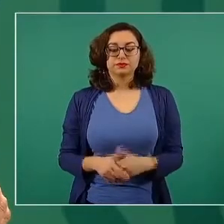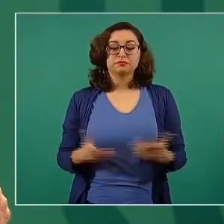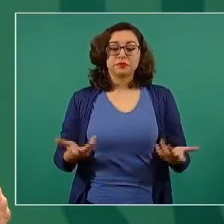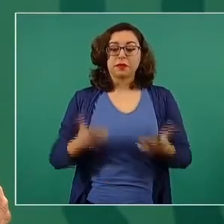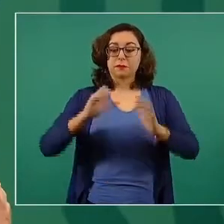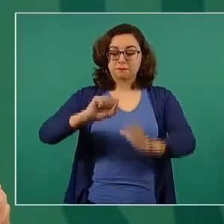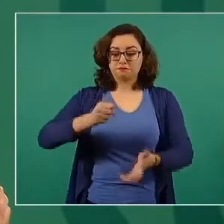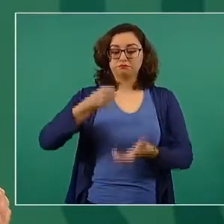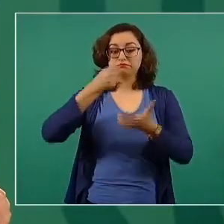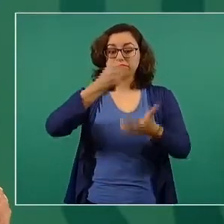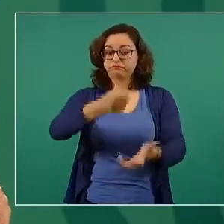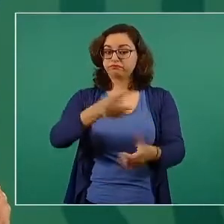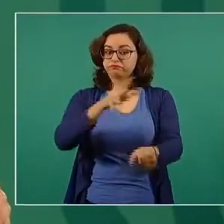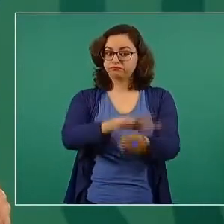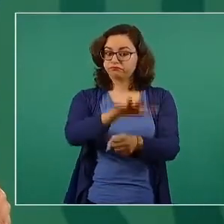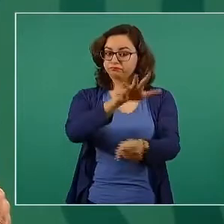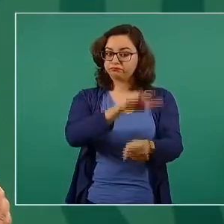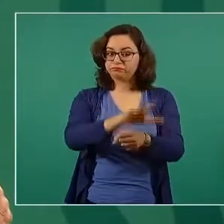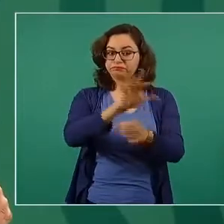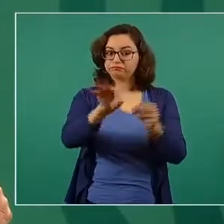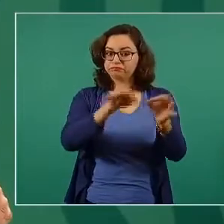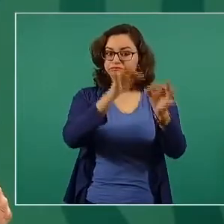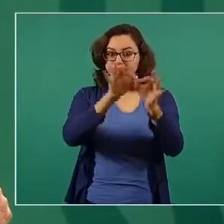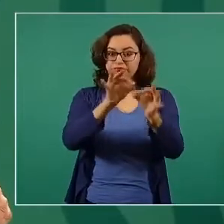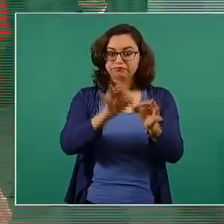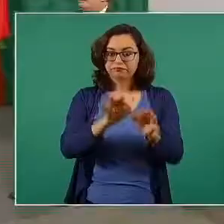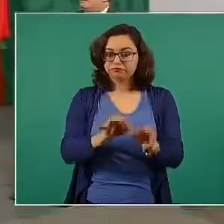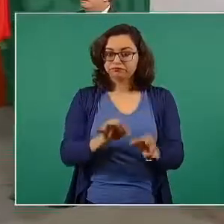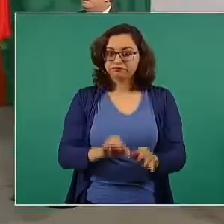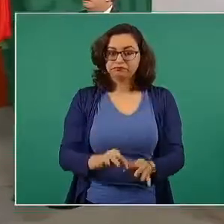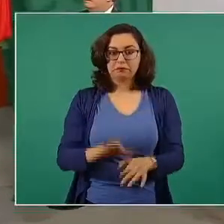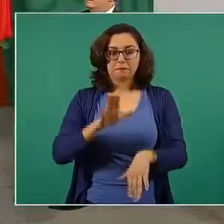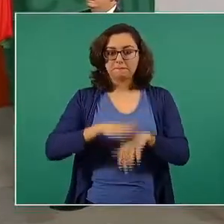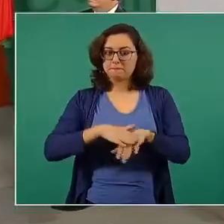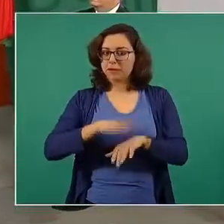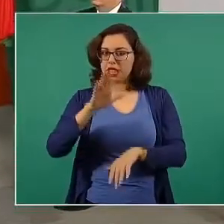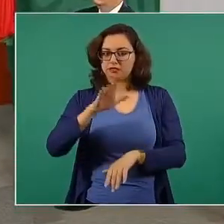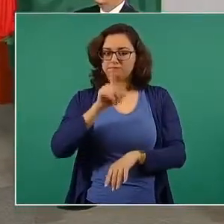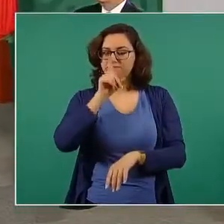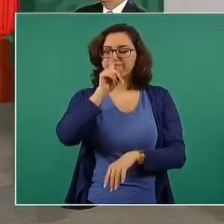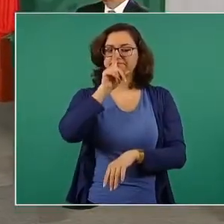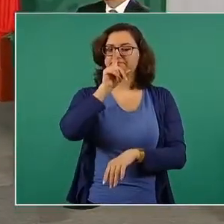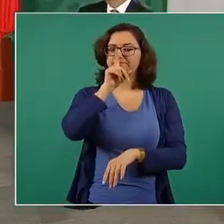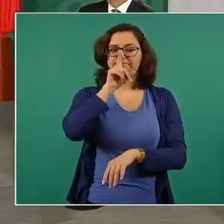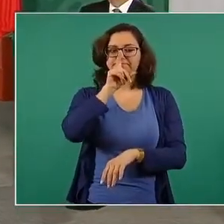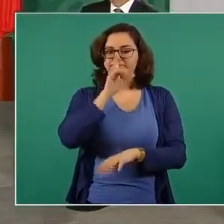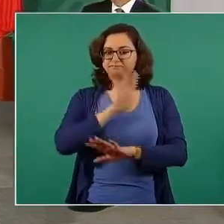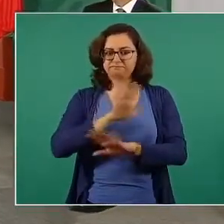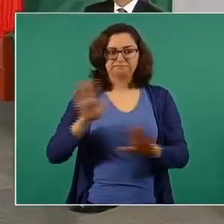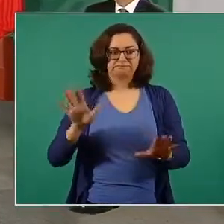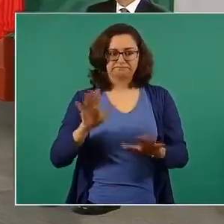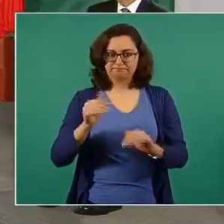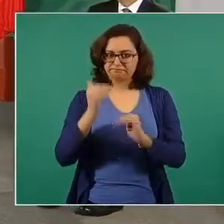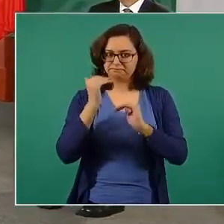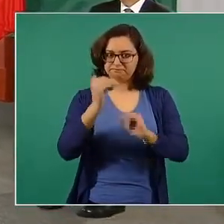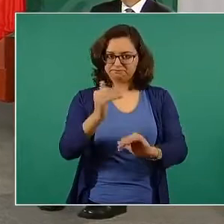presupuesto estimado, que no van a haber ampliaciones